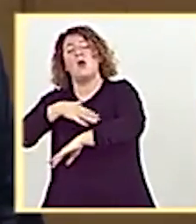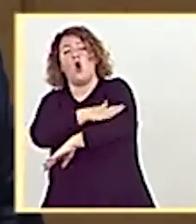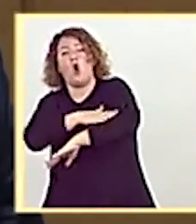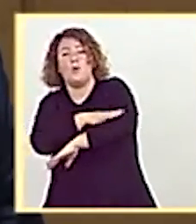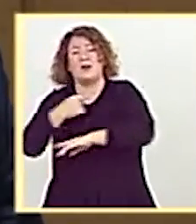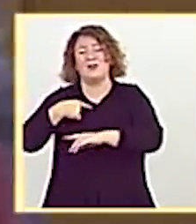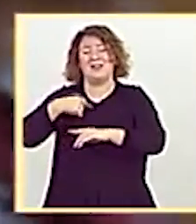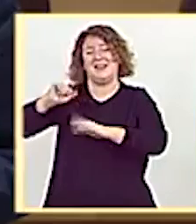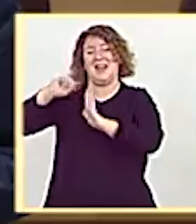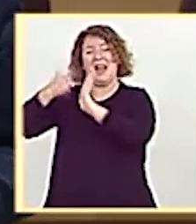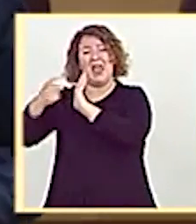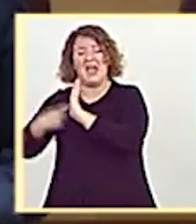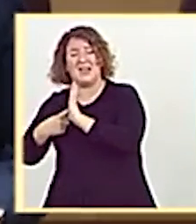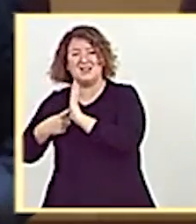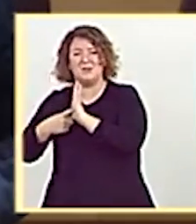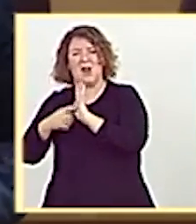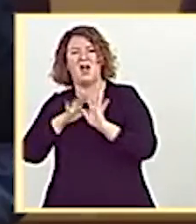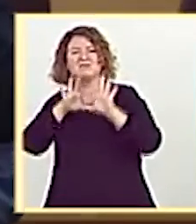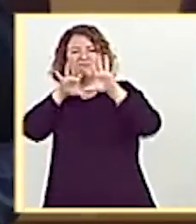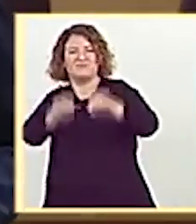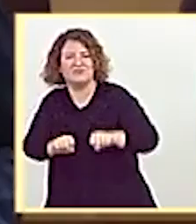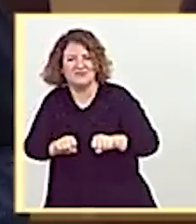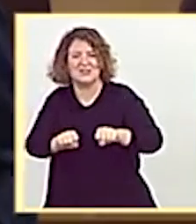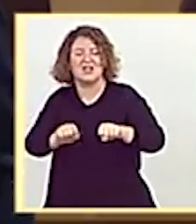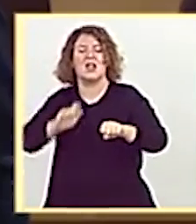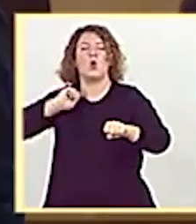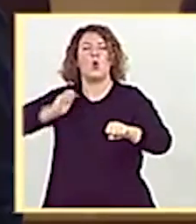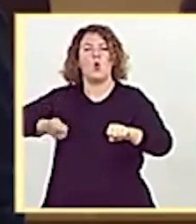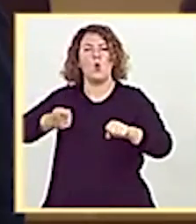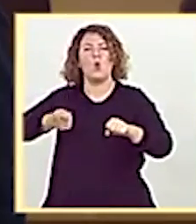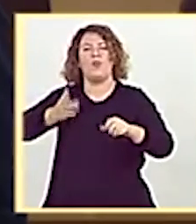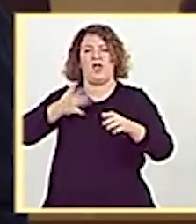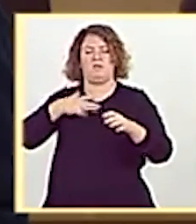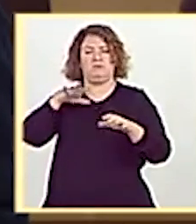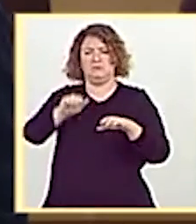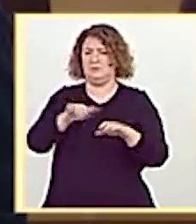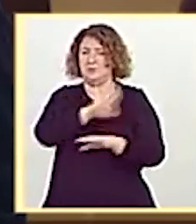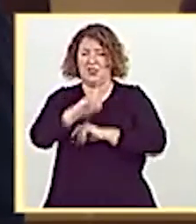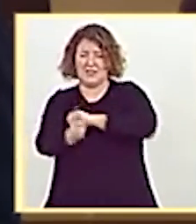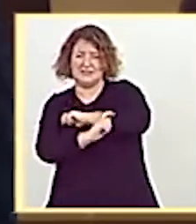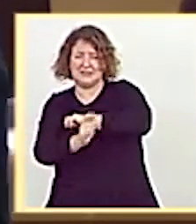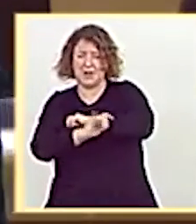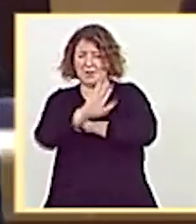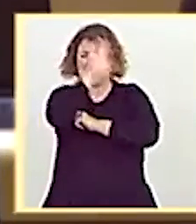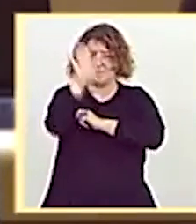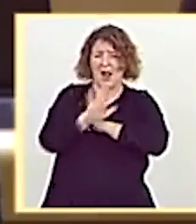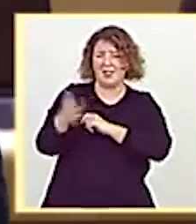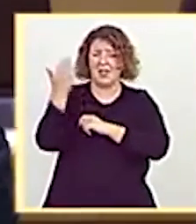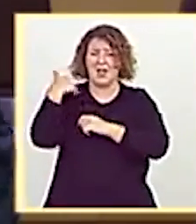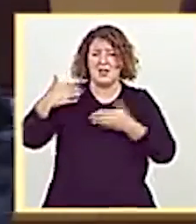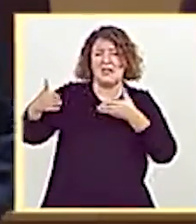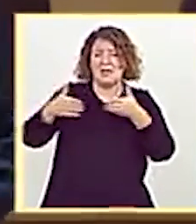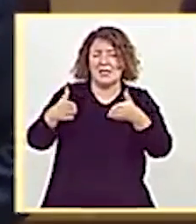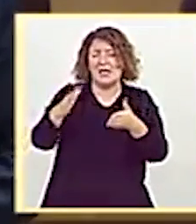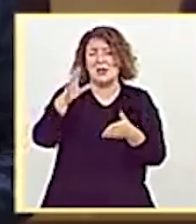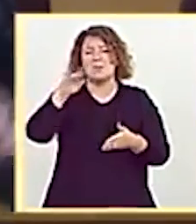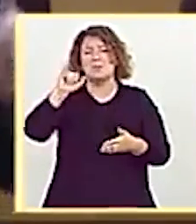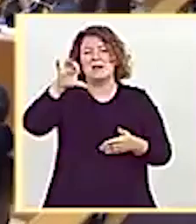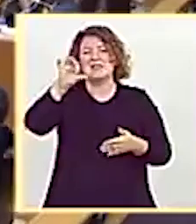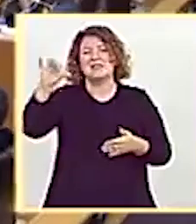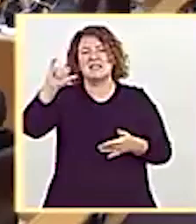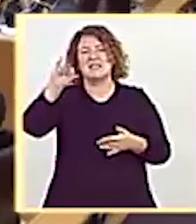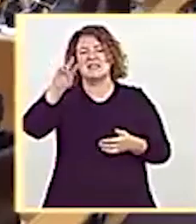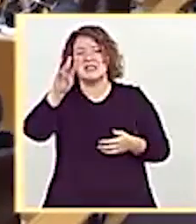para tomar por asalto al Poder Judicial. Y a eso se le llama hacer trampas al más puro estilo de los taures del Mississippi, por utilizar una terminología de su comprensión.